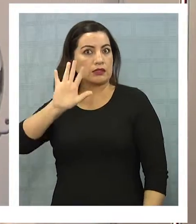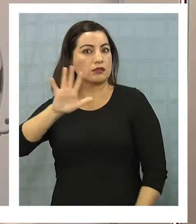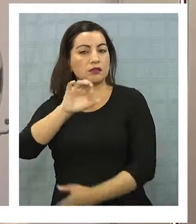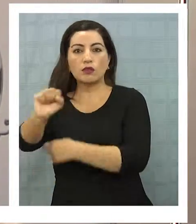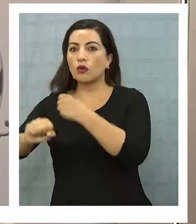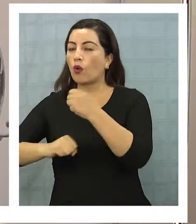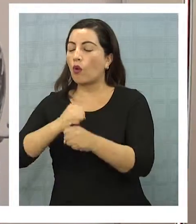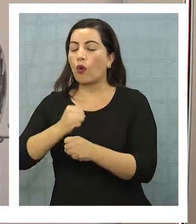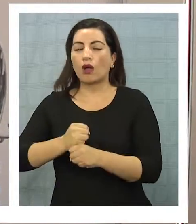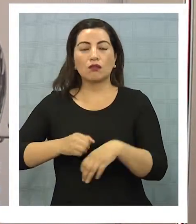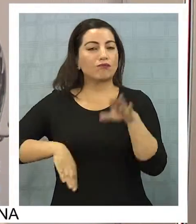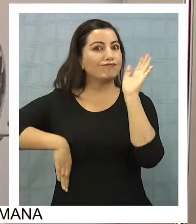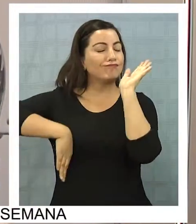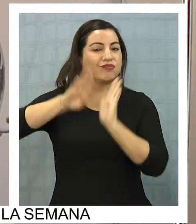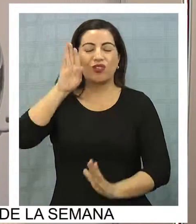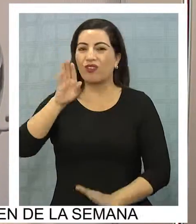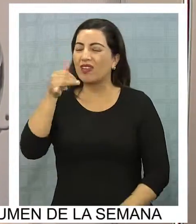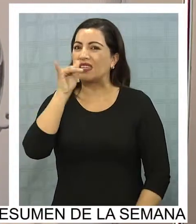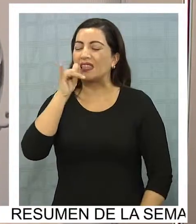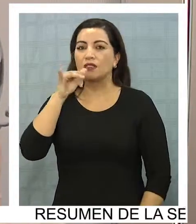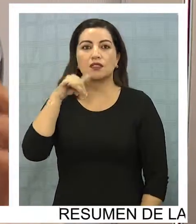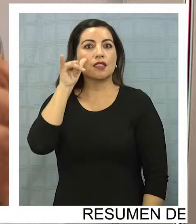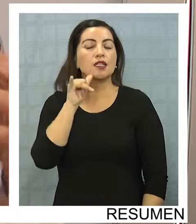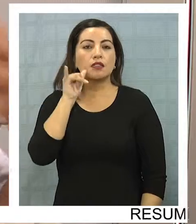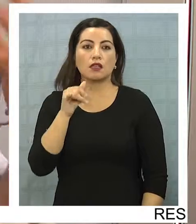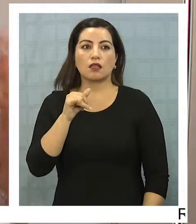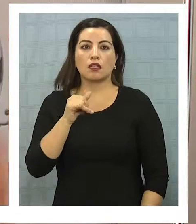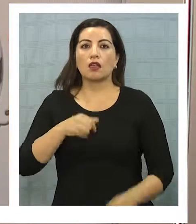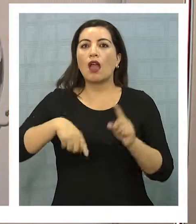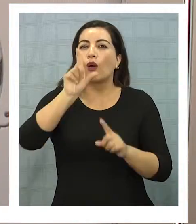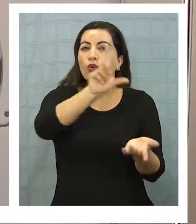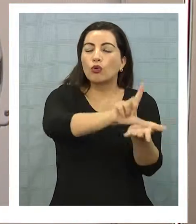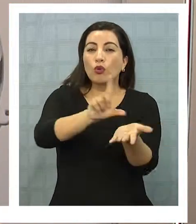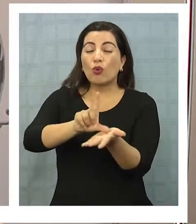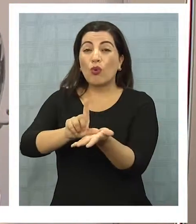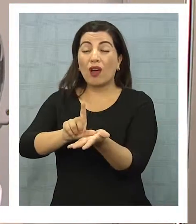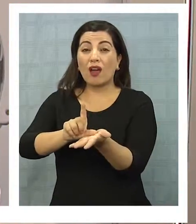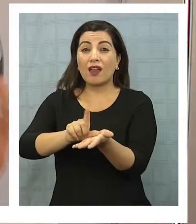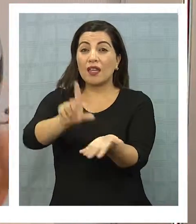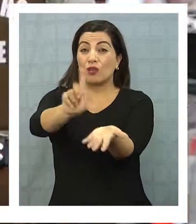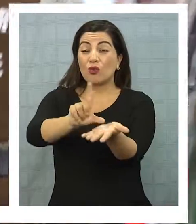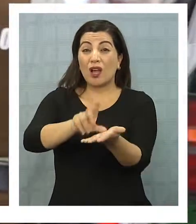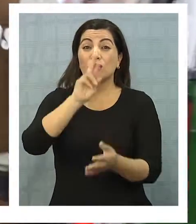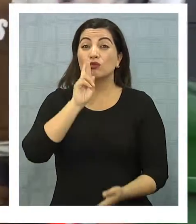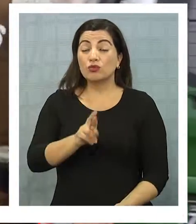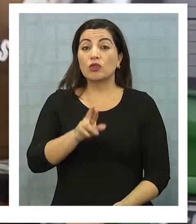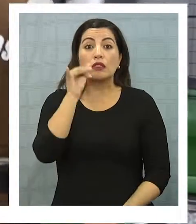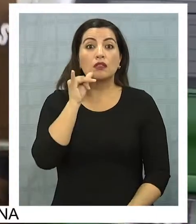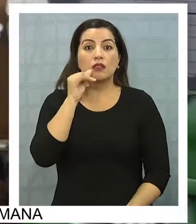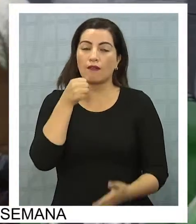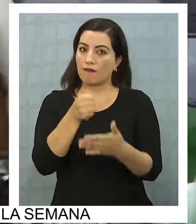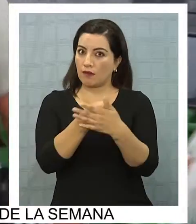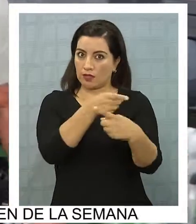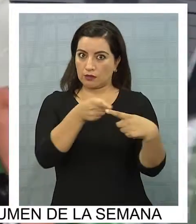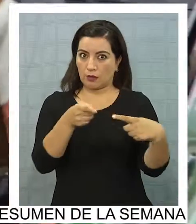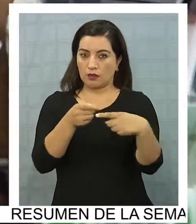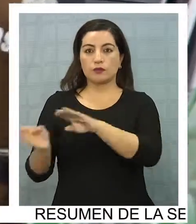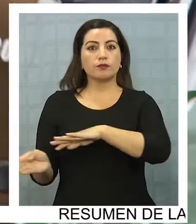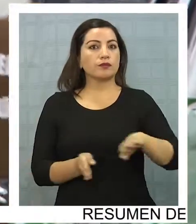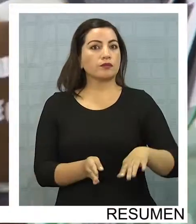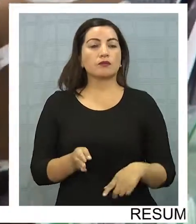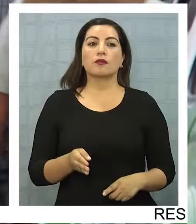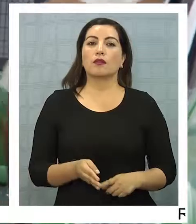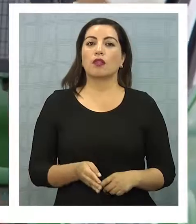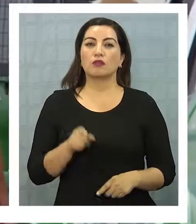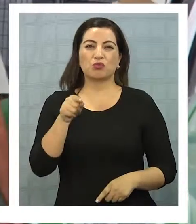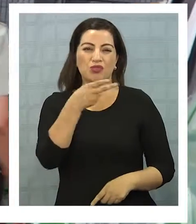es fuertísimo en la ciudad, y sobre todo en algunos lugares como el sector sur de Iquique y los fines de semana. A la vista está